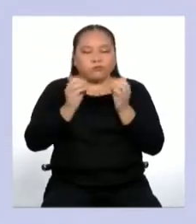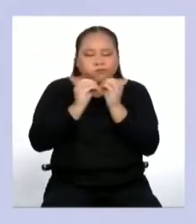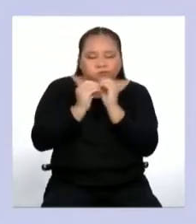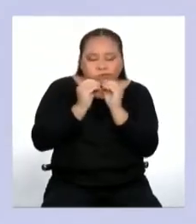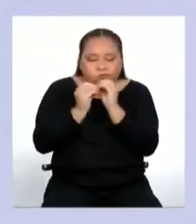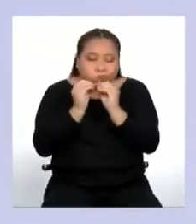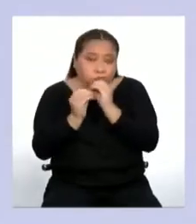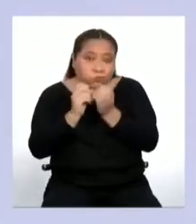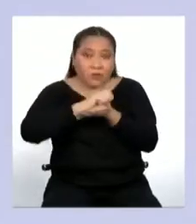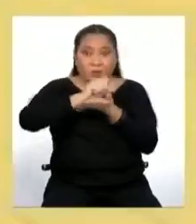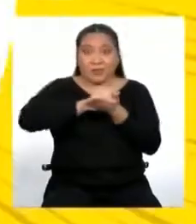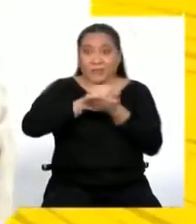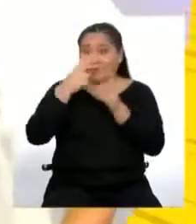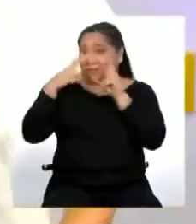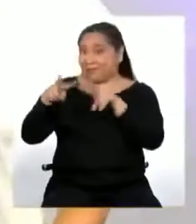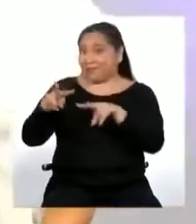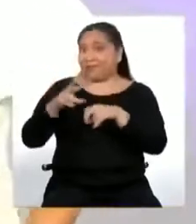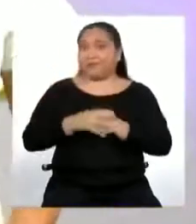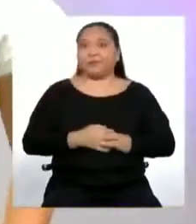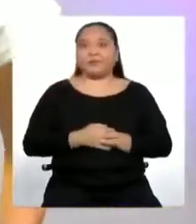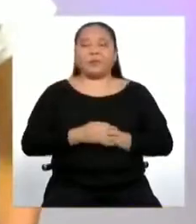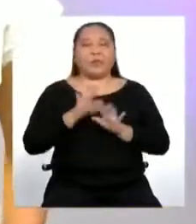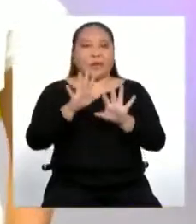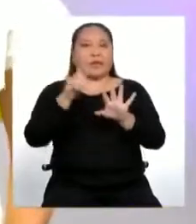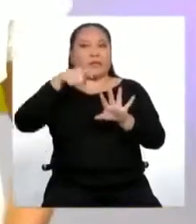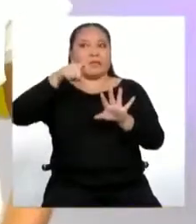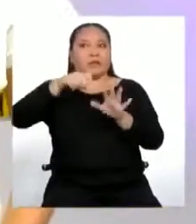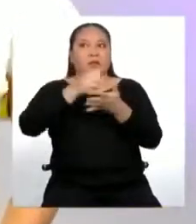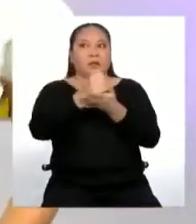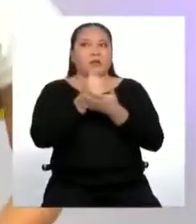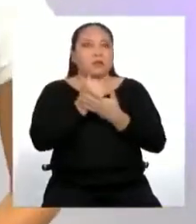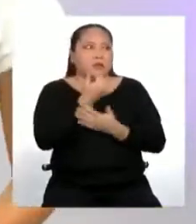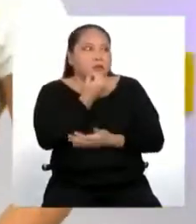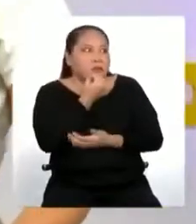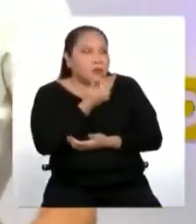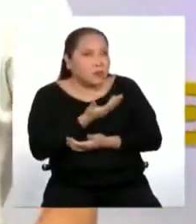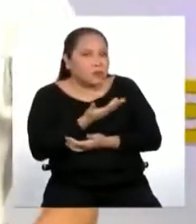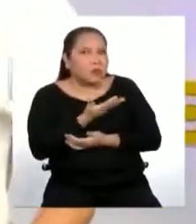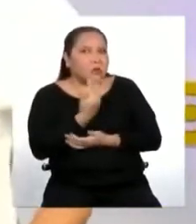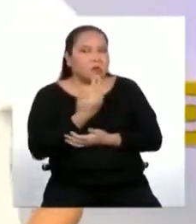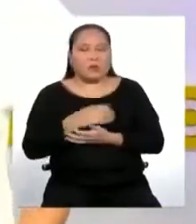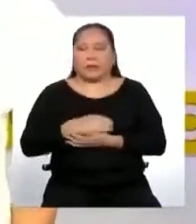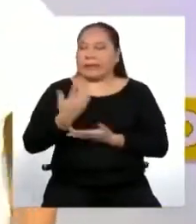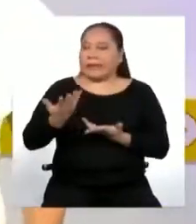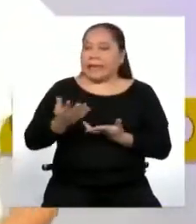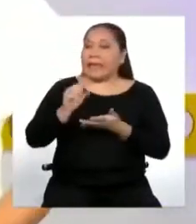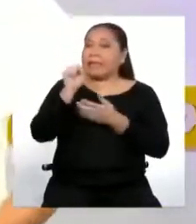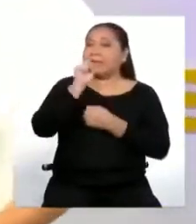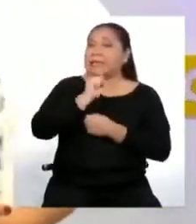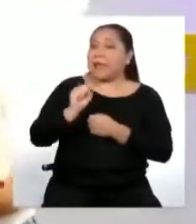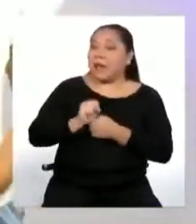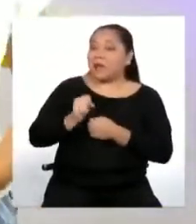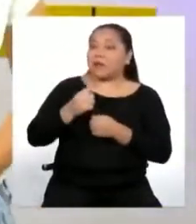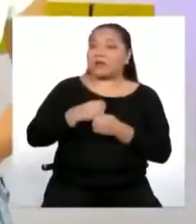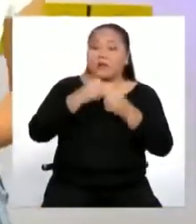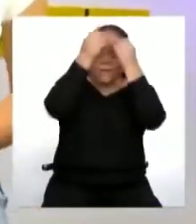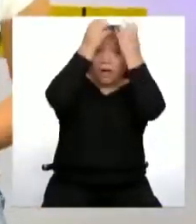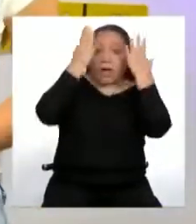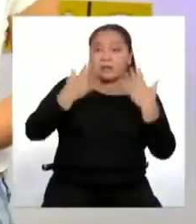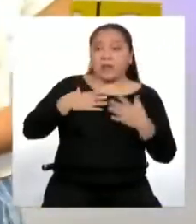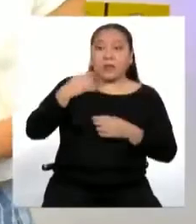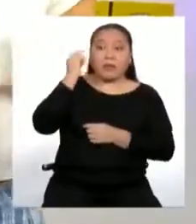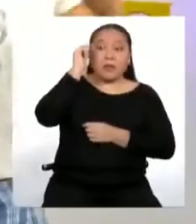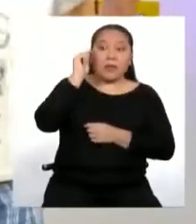textos. Vamos a ver. Vale, necesito tu ayuda. Marco, ¿qué pasó? Cuéntame. Lo que pasa es que el sábado se va a casar mi tío y no sé cómo ir